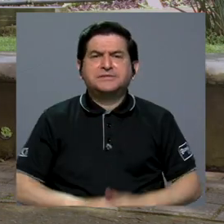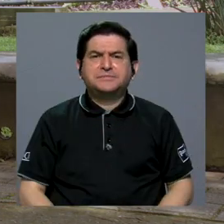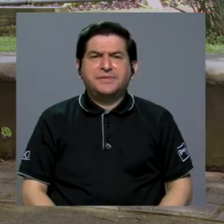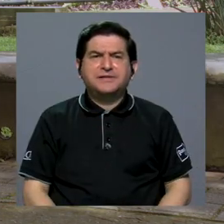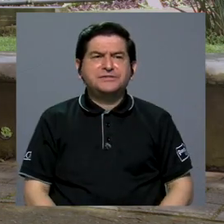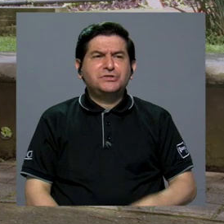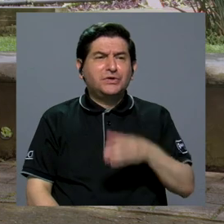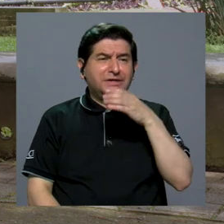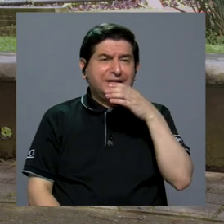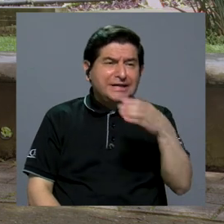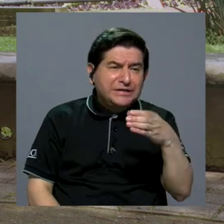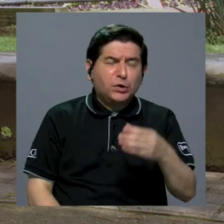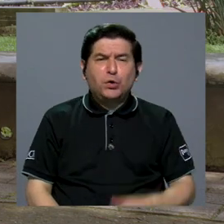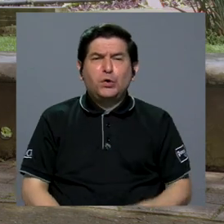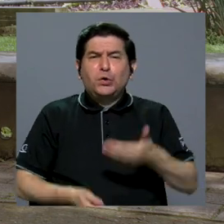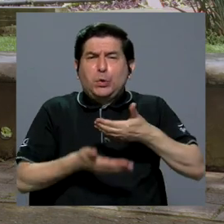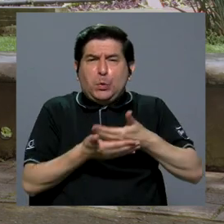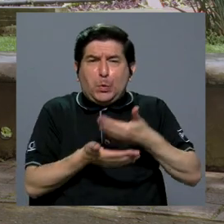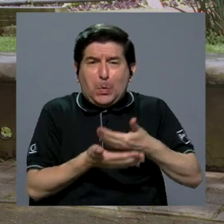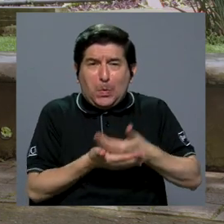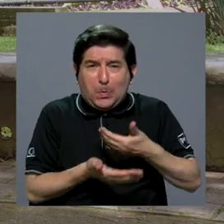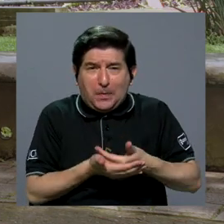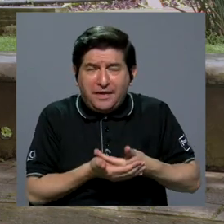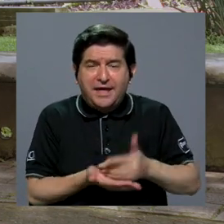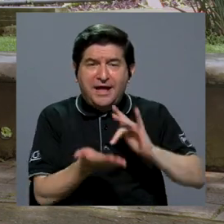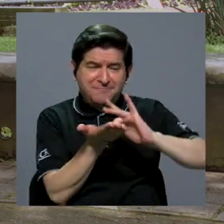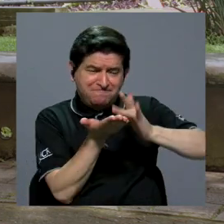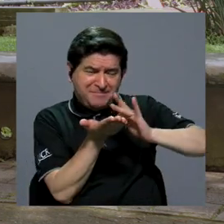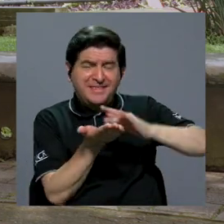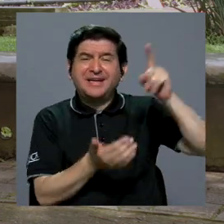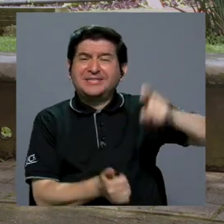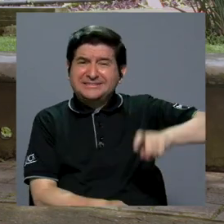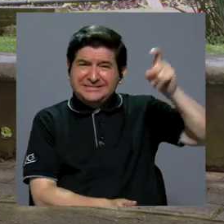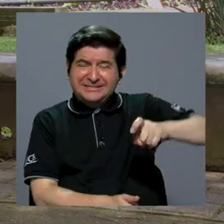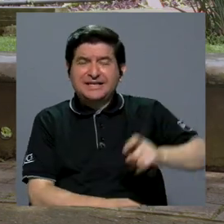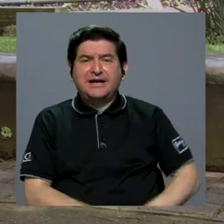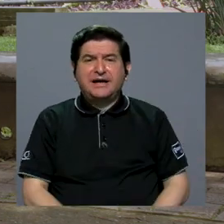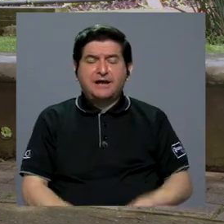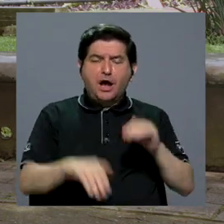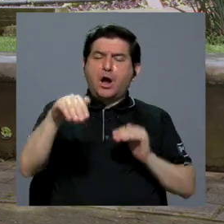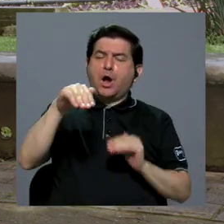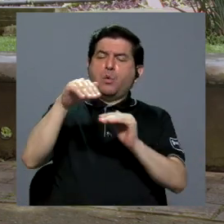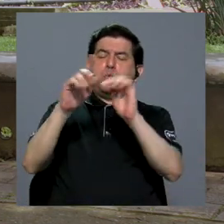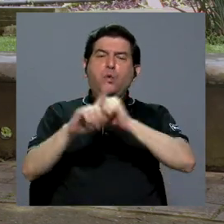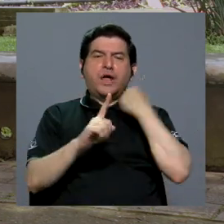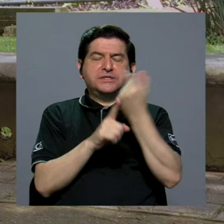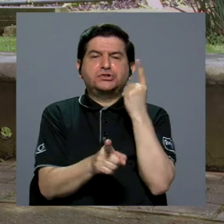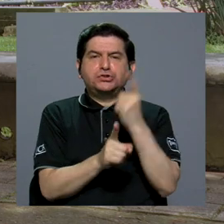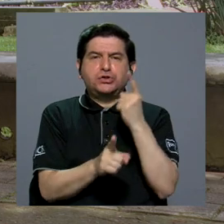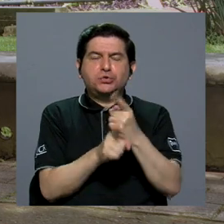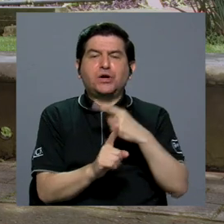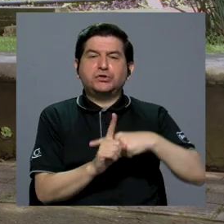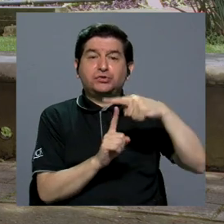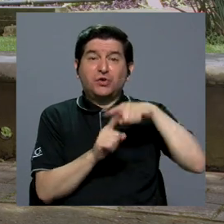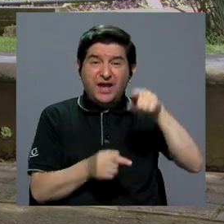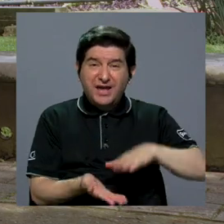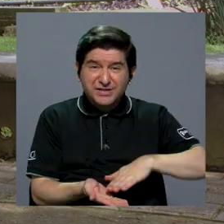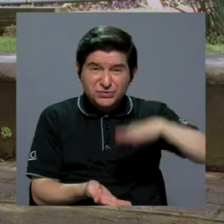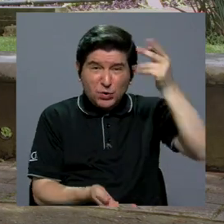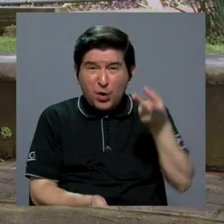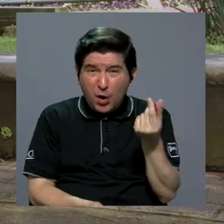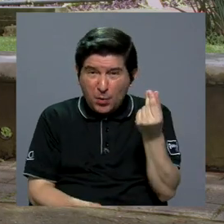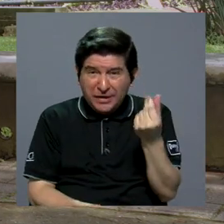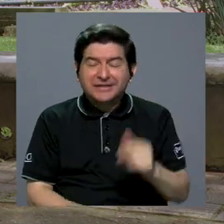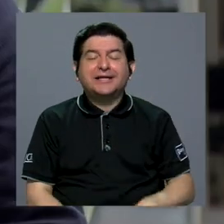caliente, es una zona húmeda, los medicamentos requieren almacenarse en condiciones adecuadas de temperatura, humedad. Eso aumenta los precios.